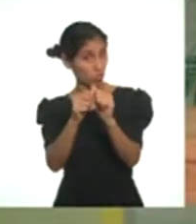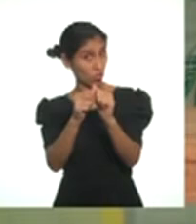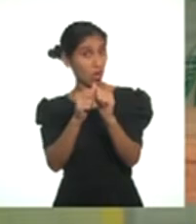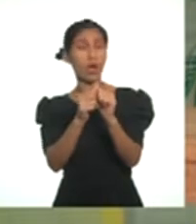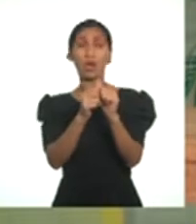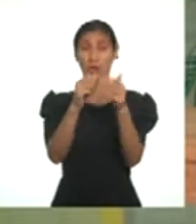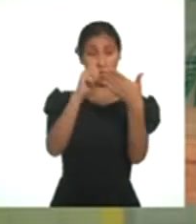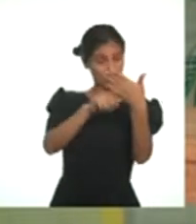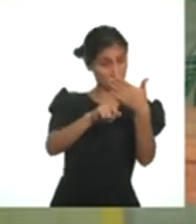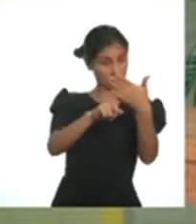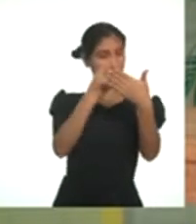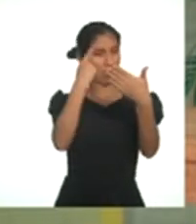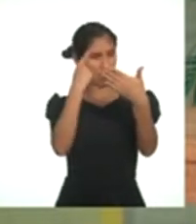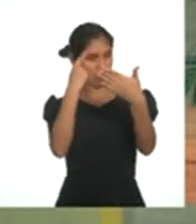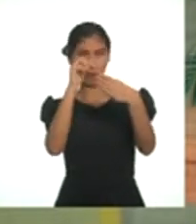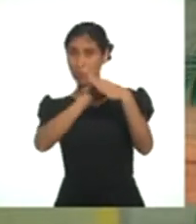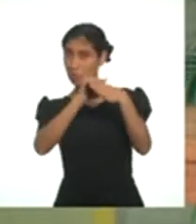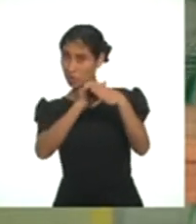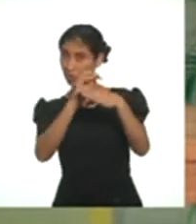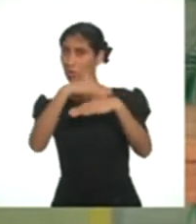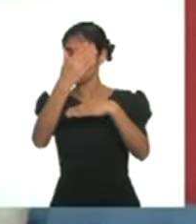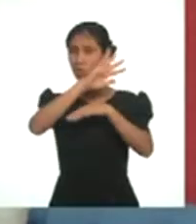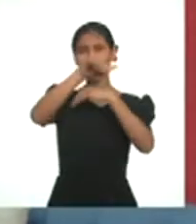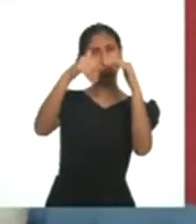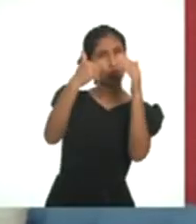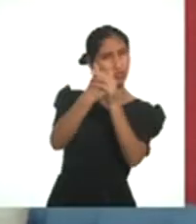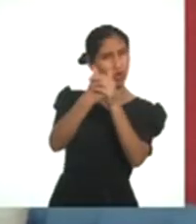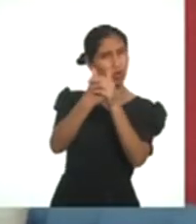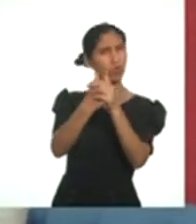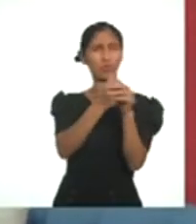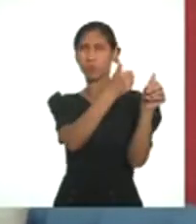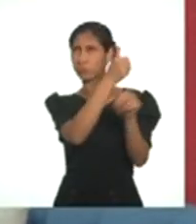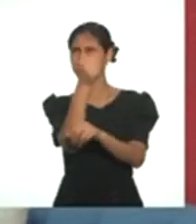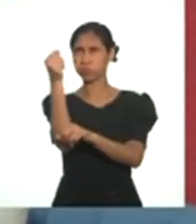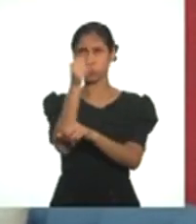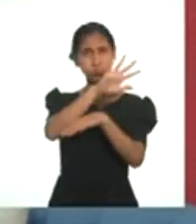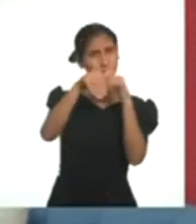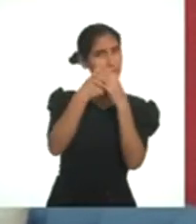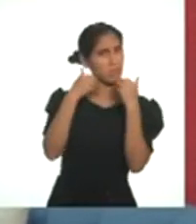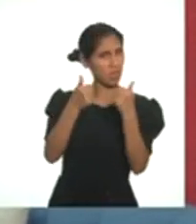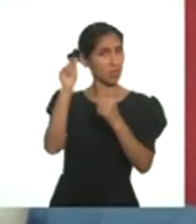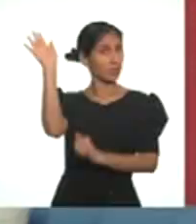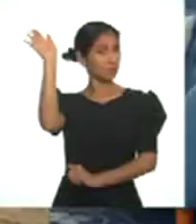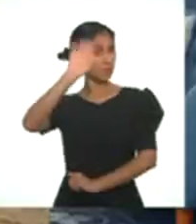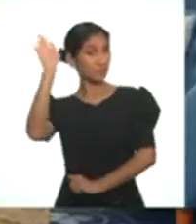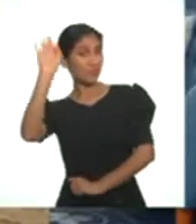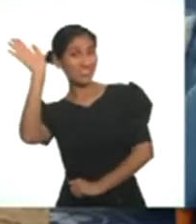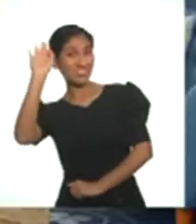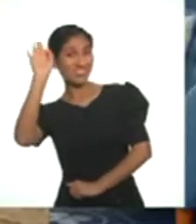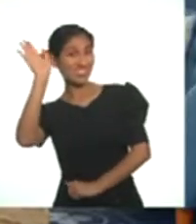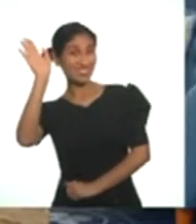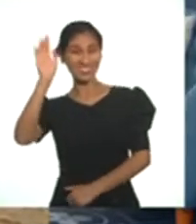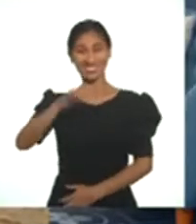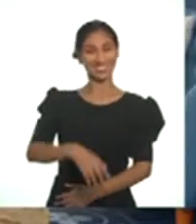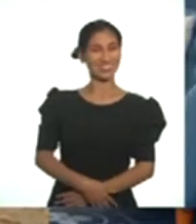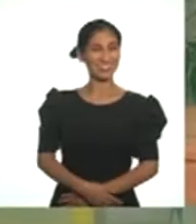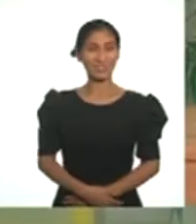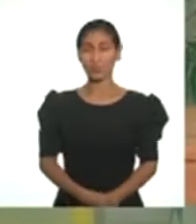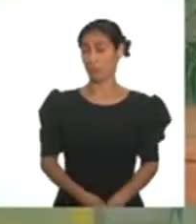que les indican, todas y todos vamos a estar bien. ¡Hasta pronto! ¡Chau!